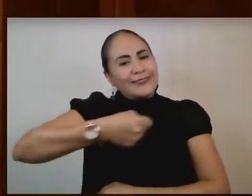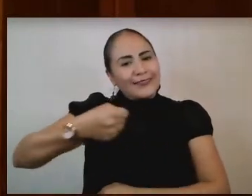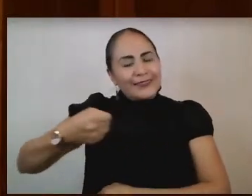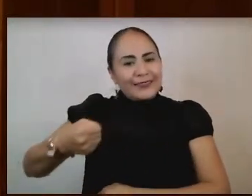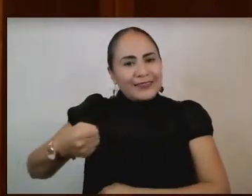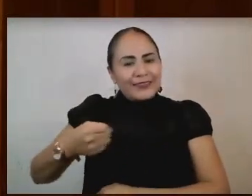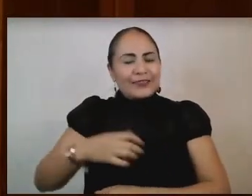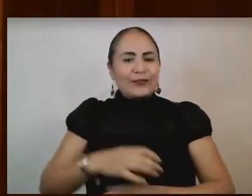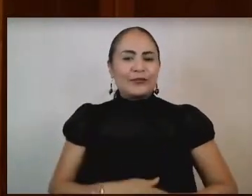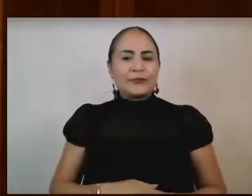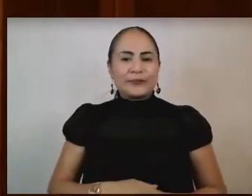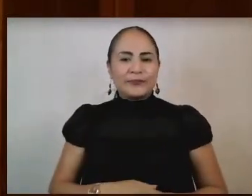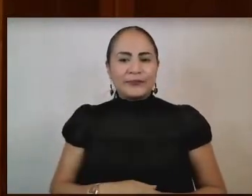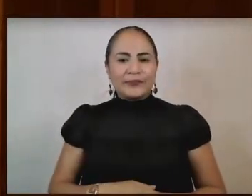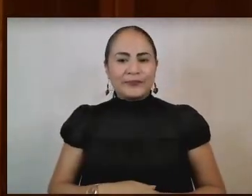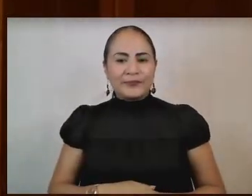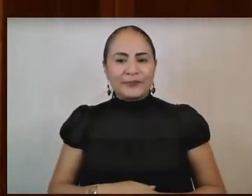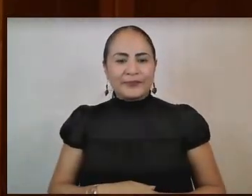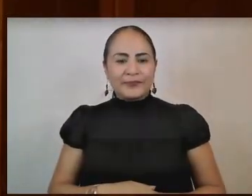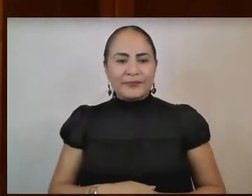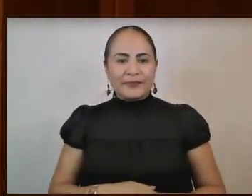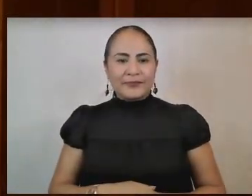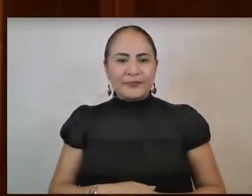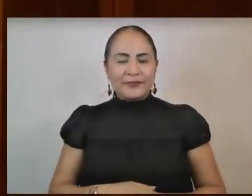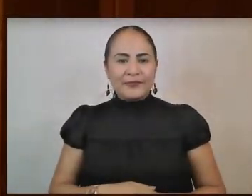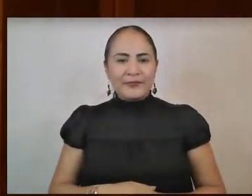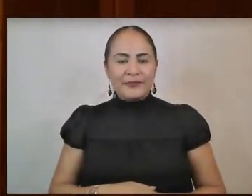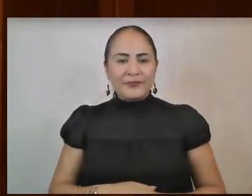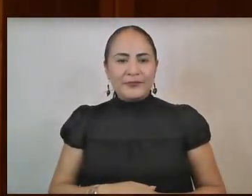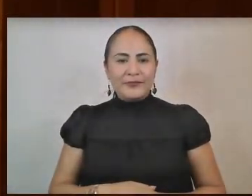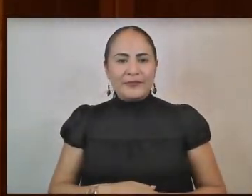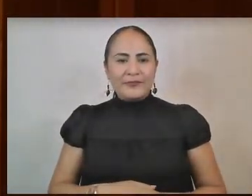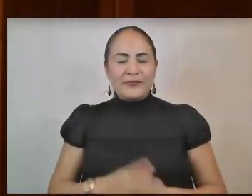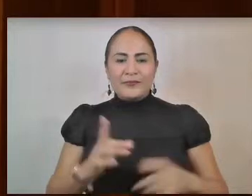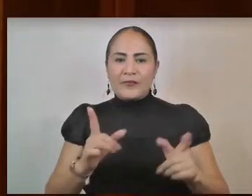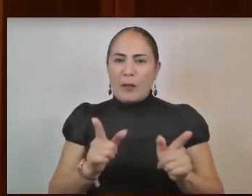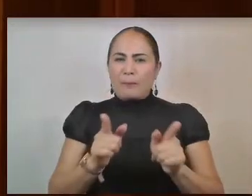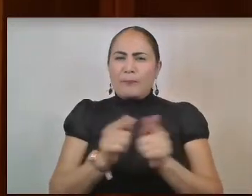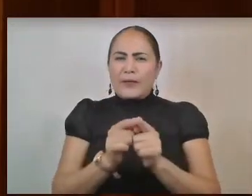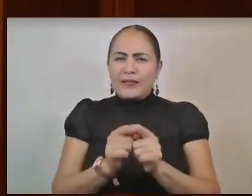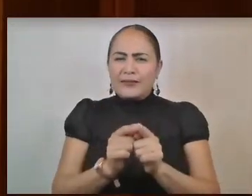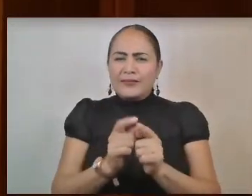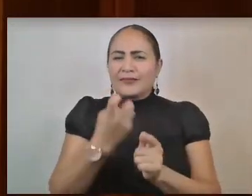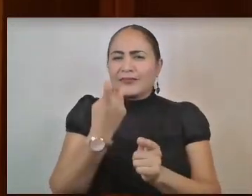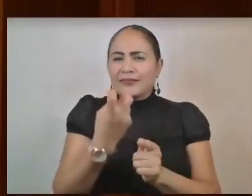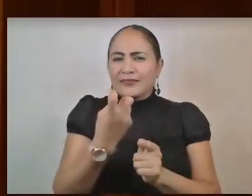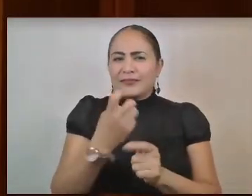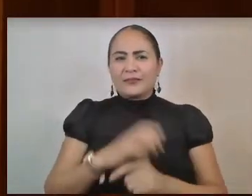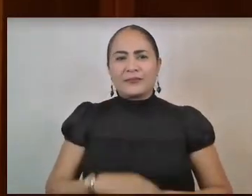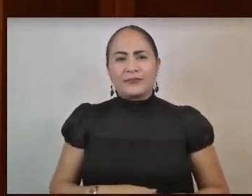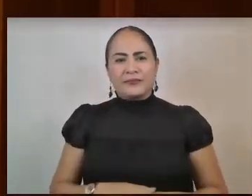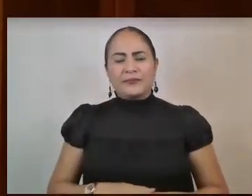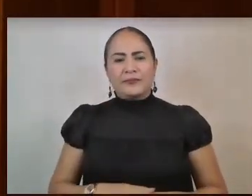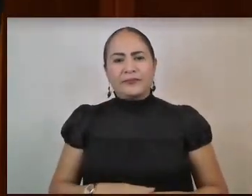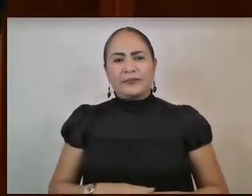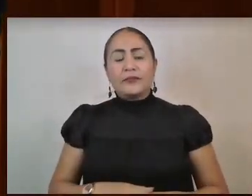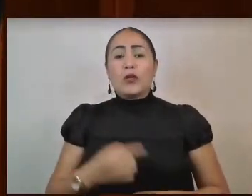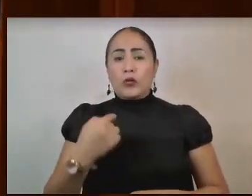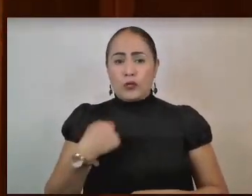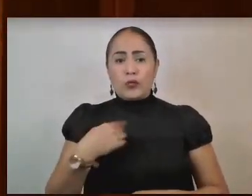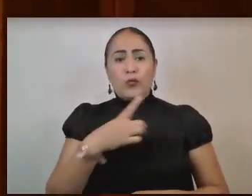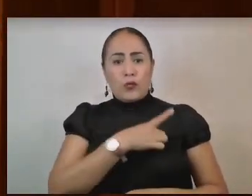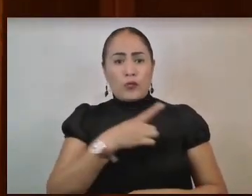En obsequio de la brevedad y porque tengo que dar cumplimiento